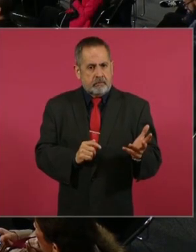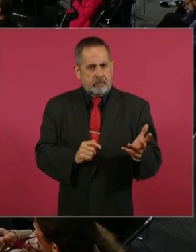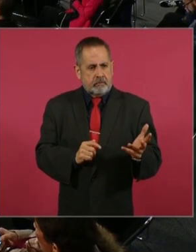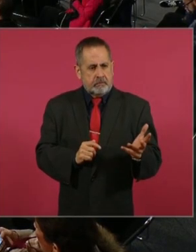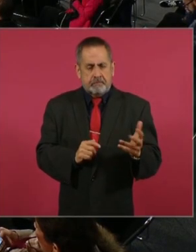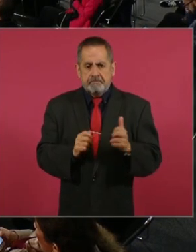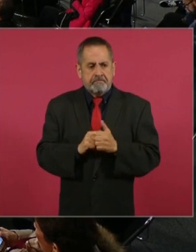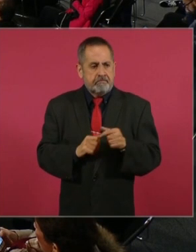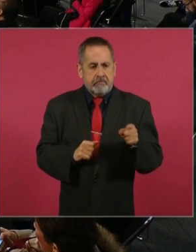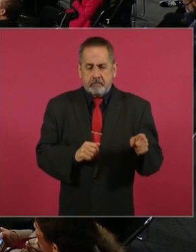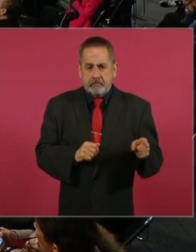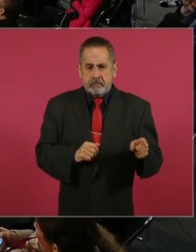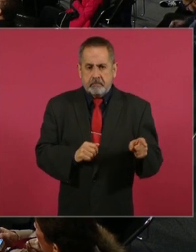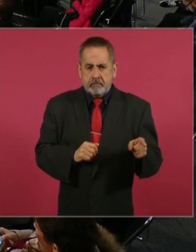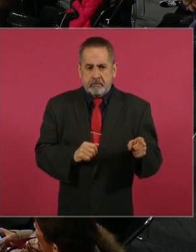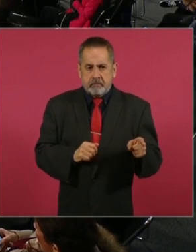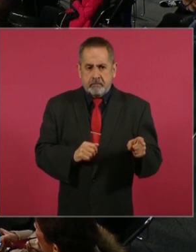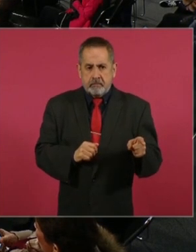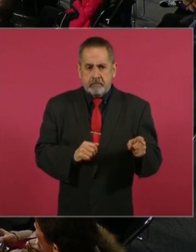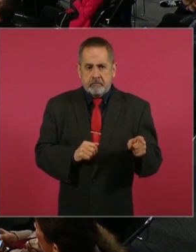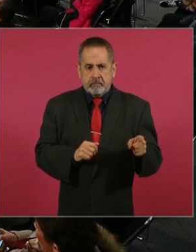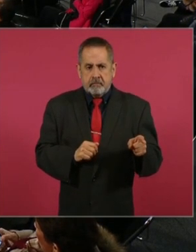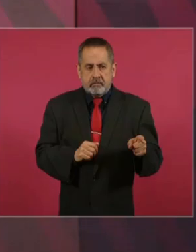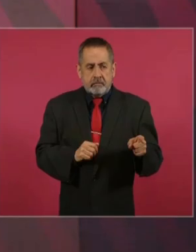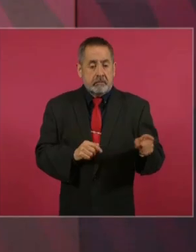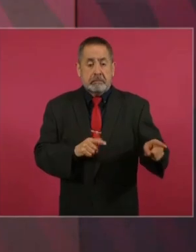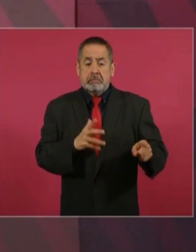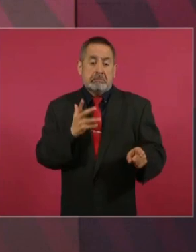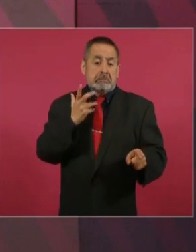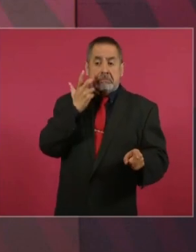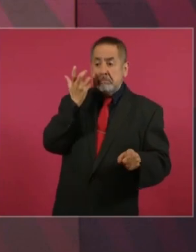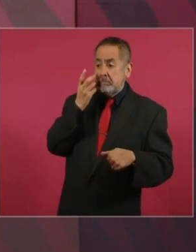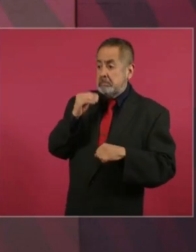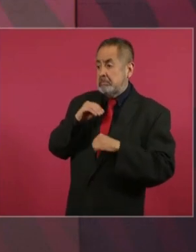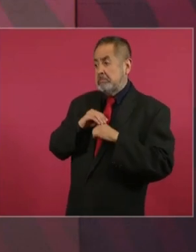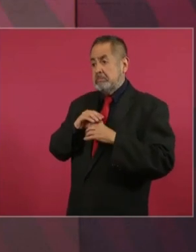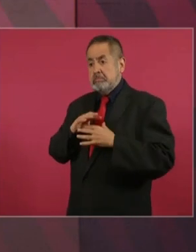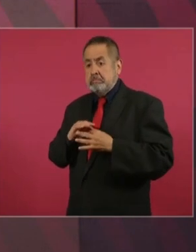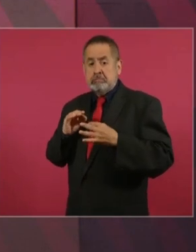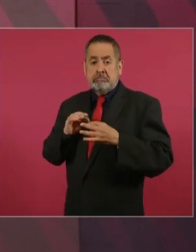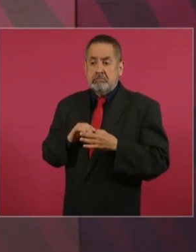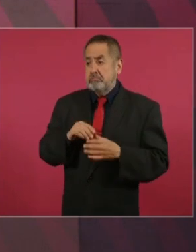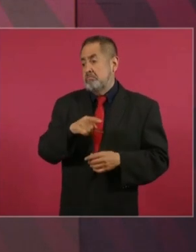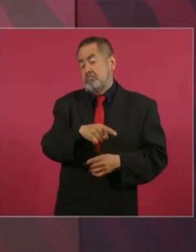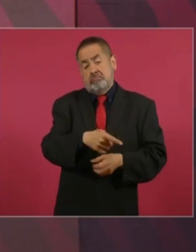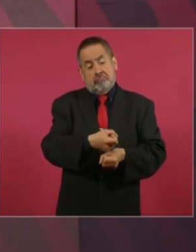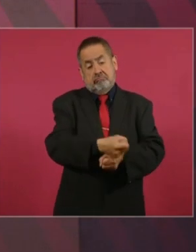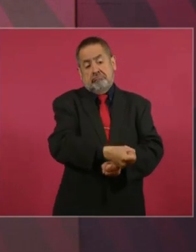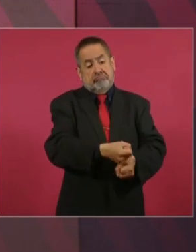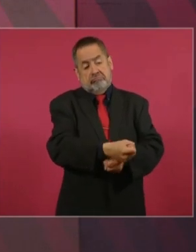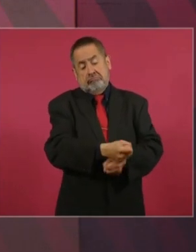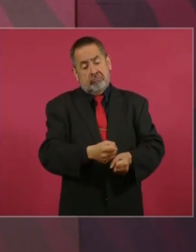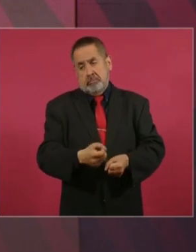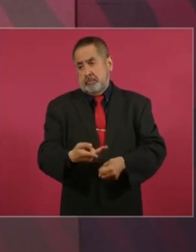con el argumento de que habían sido torturados.